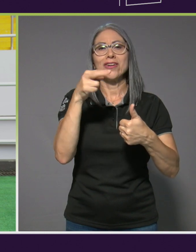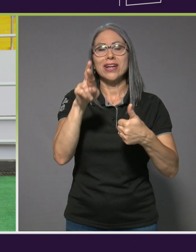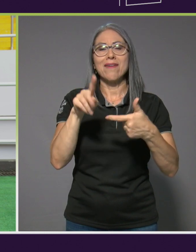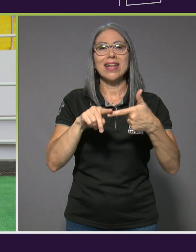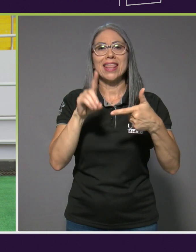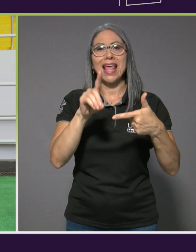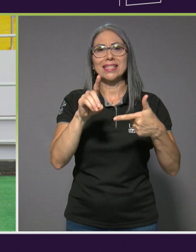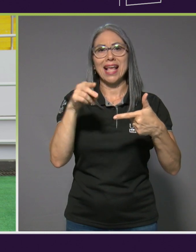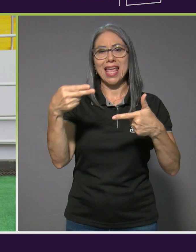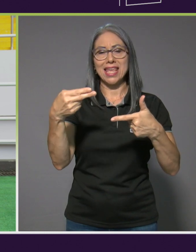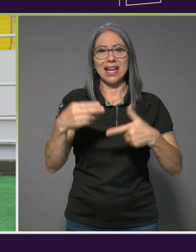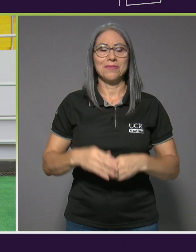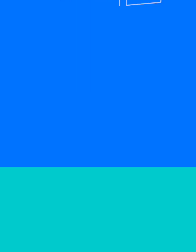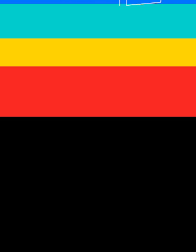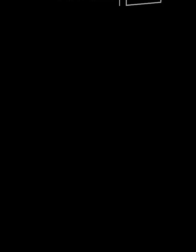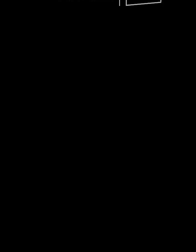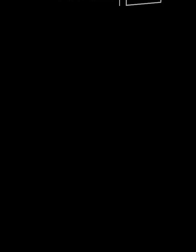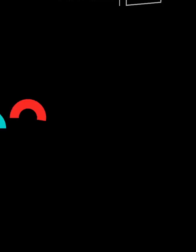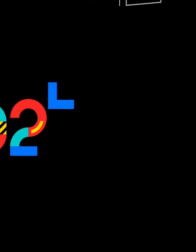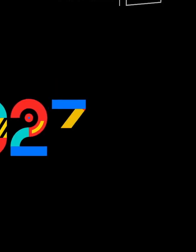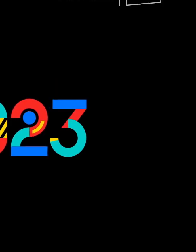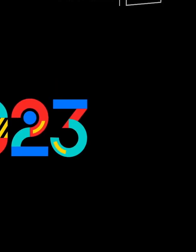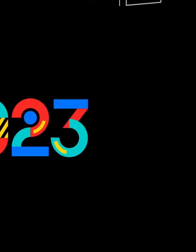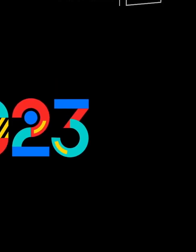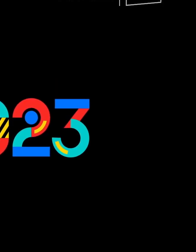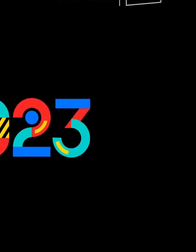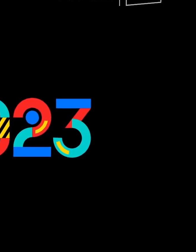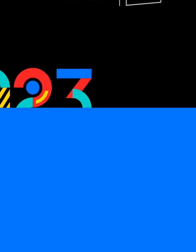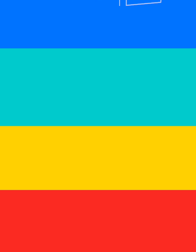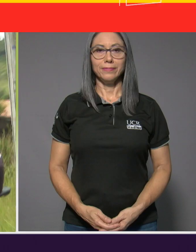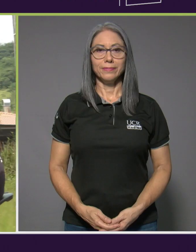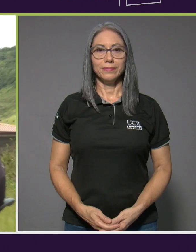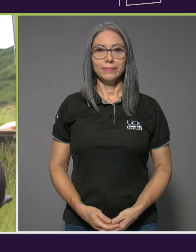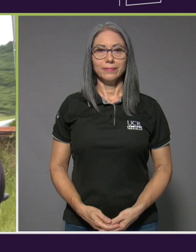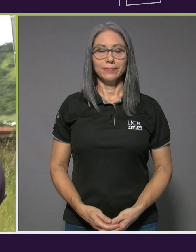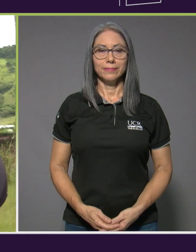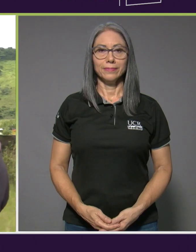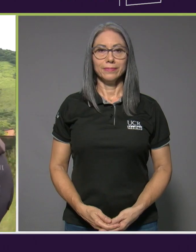Haikel. ¿Qué es que